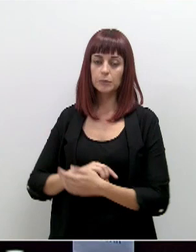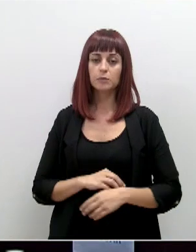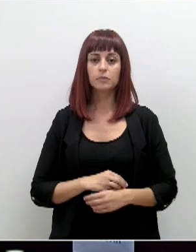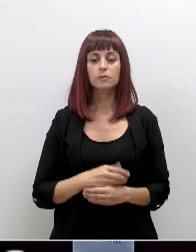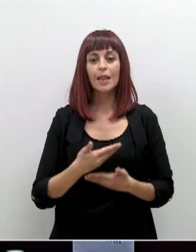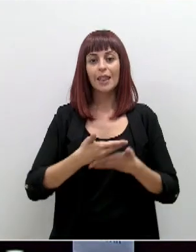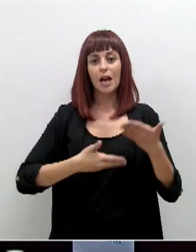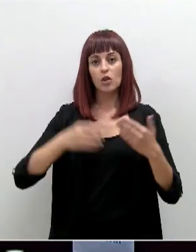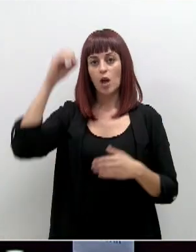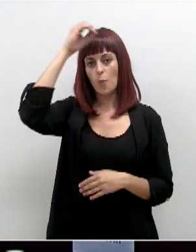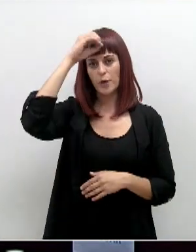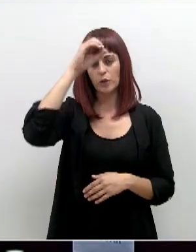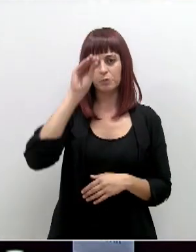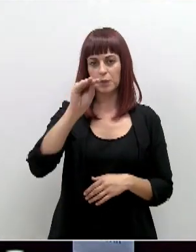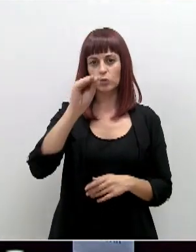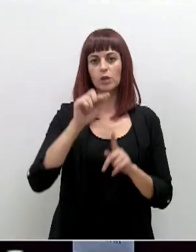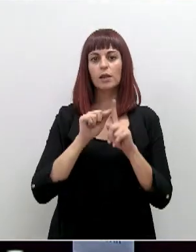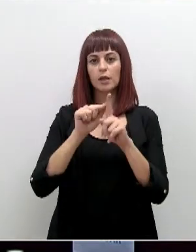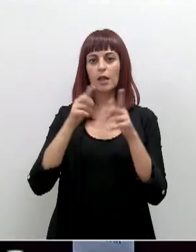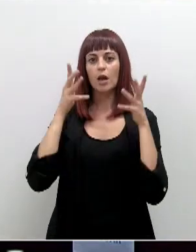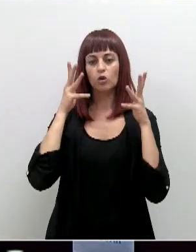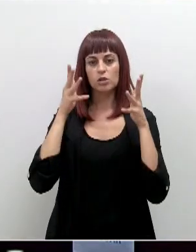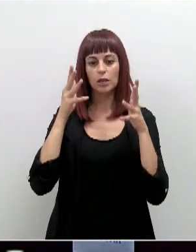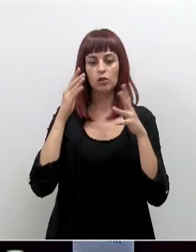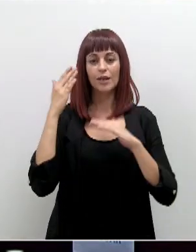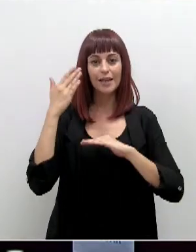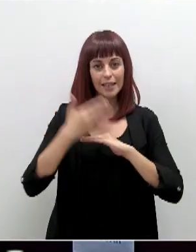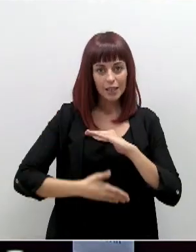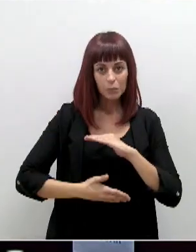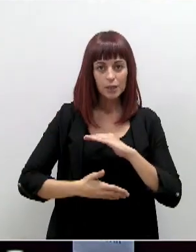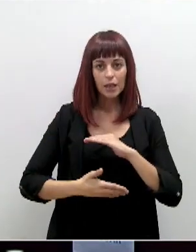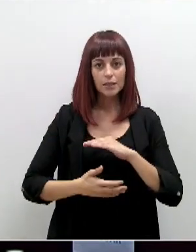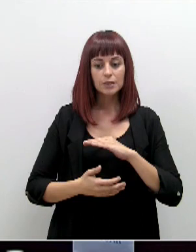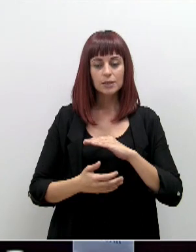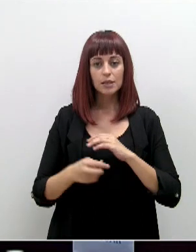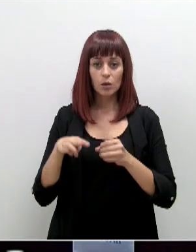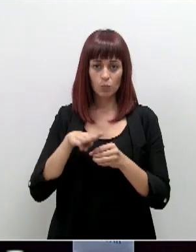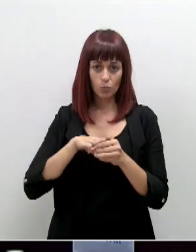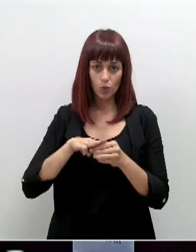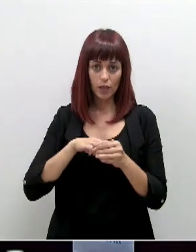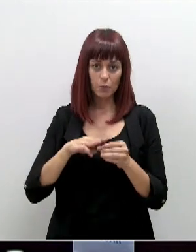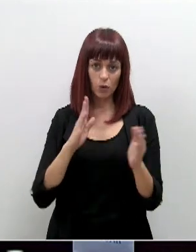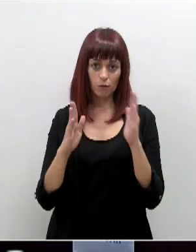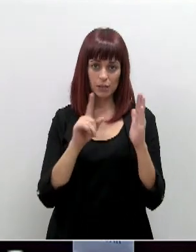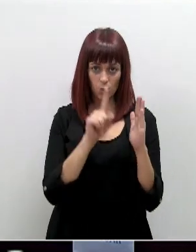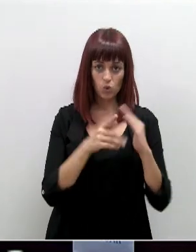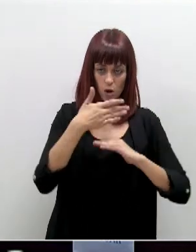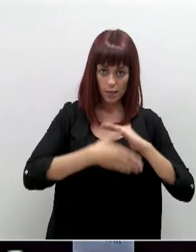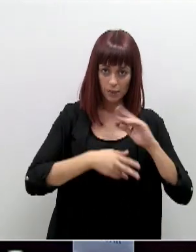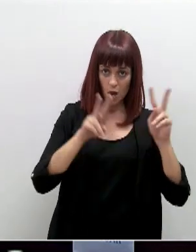lugar, el diario La Opinión pregunta al consejero de Salud si habrán nuevas limitaciones o restricciones en los municipios que han pasado a fase 1.